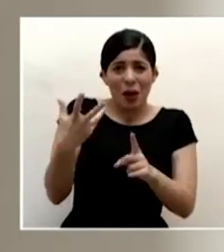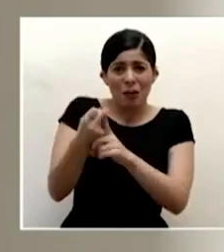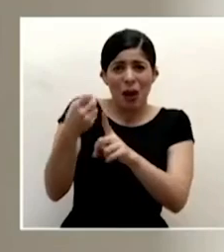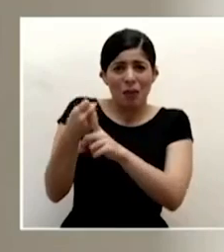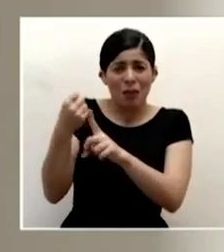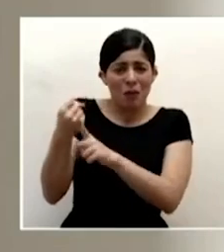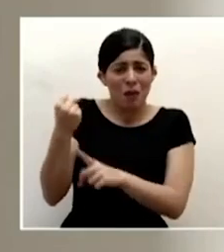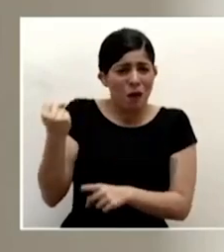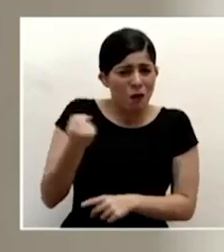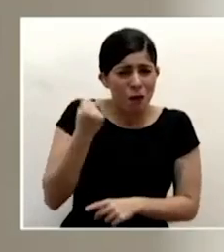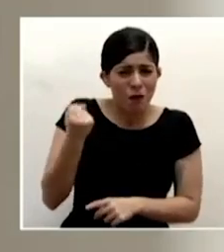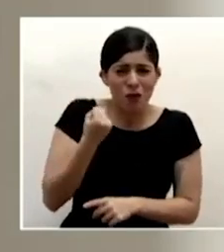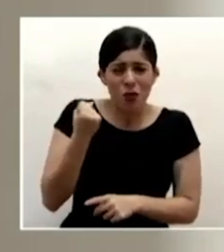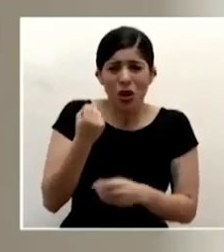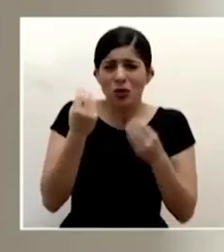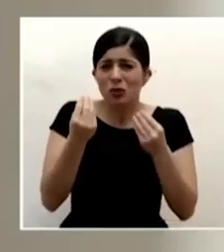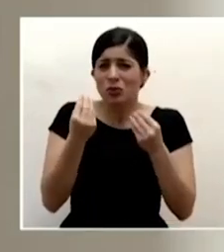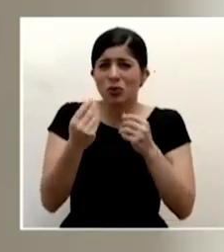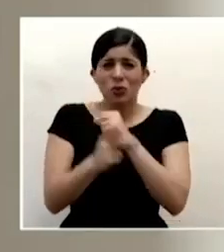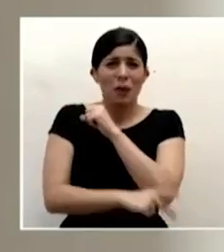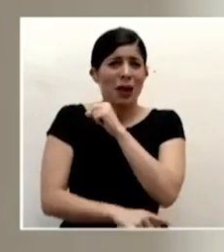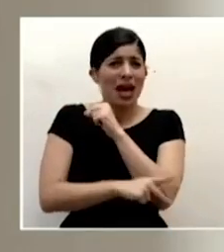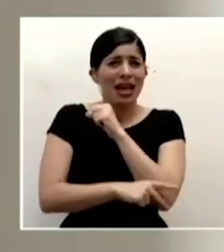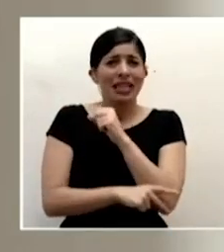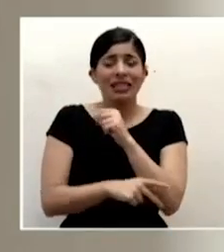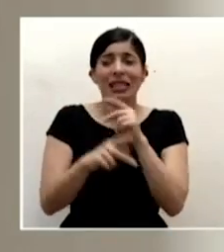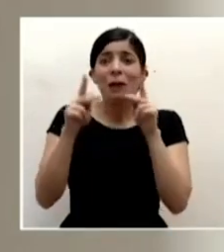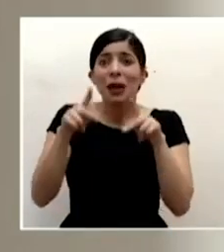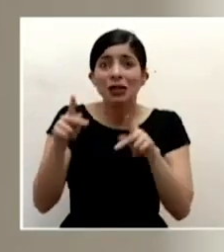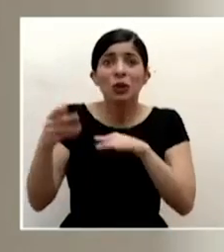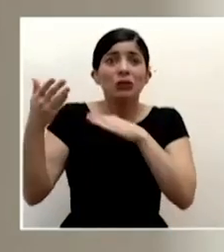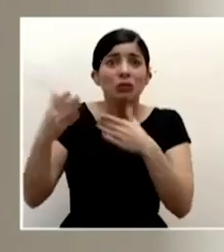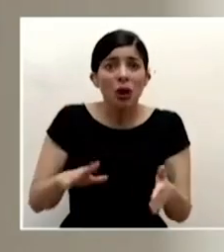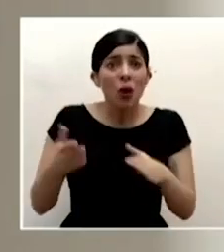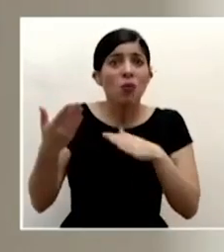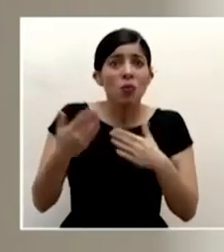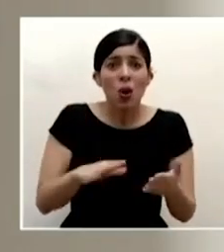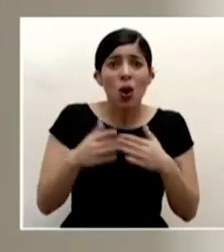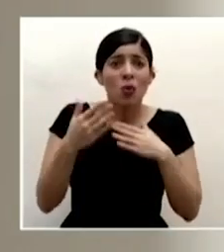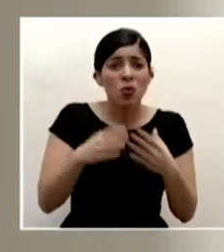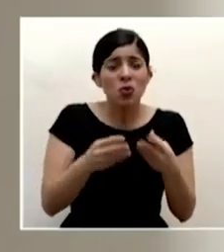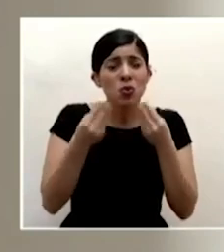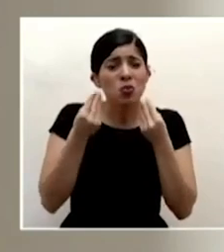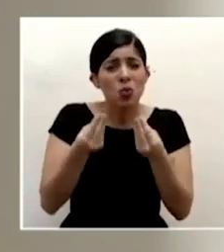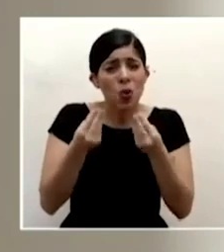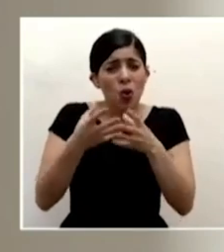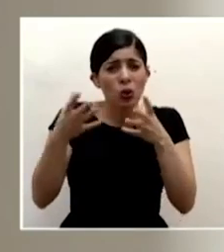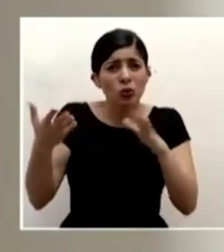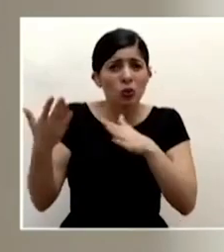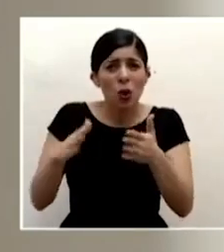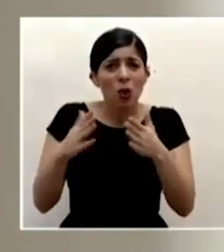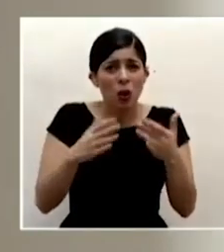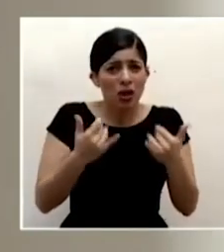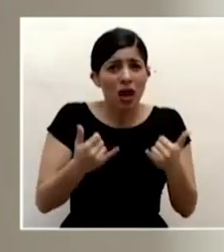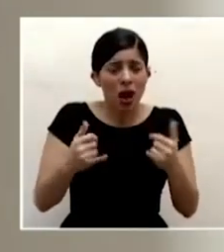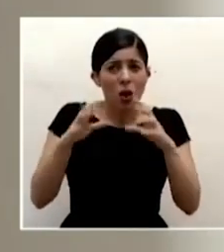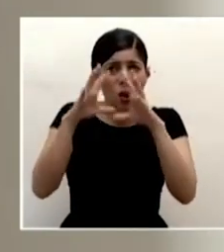golpeando fuertísimo a muchos países que hay gente que se está muriendo en cantidades muy importantes